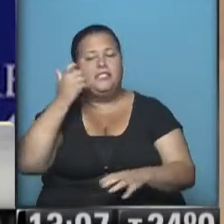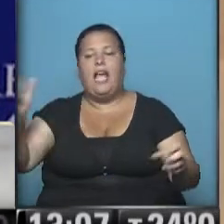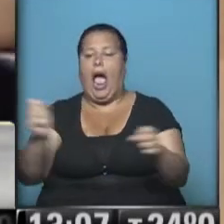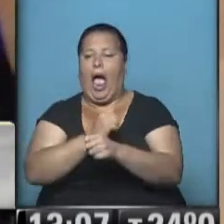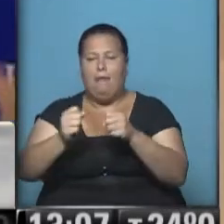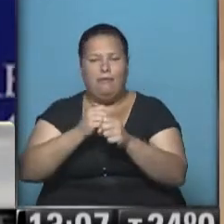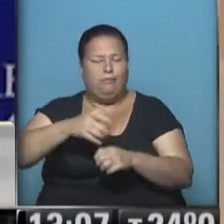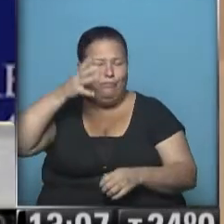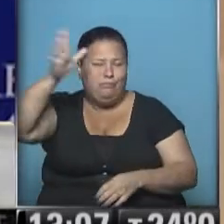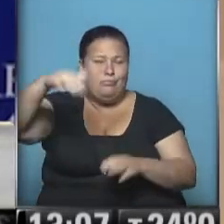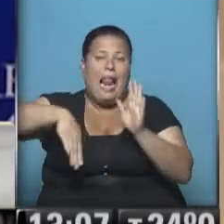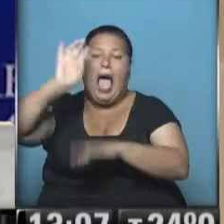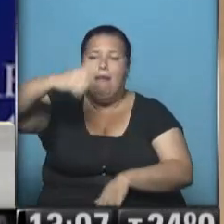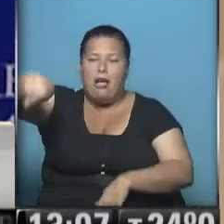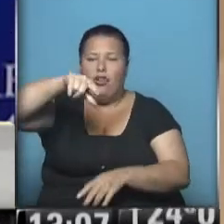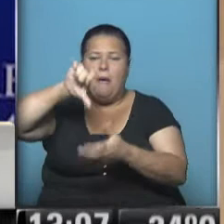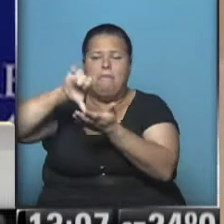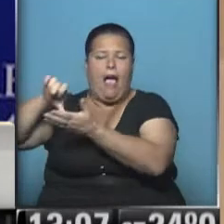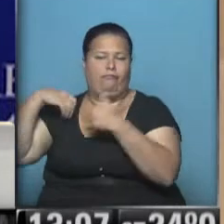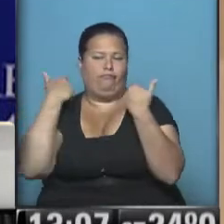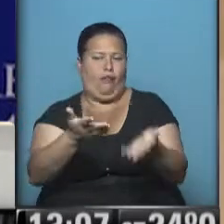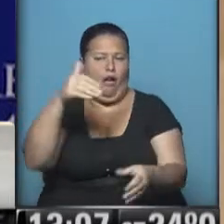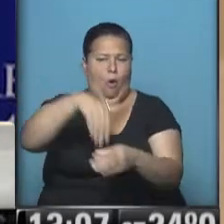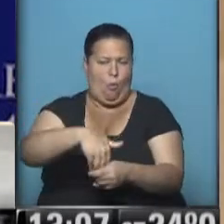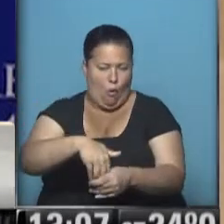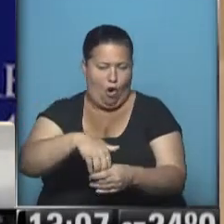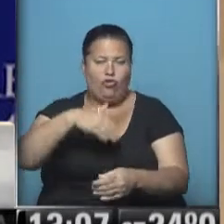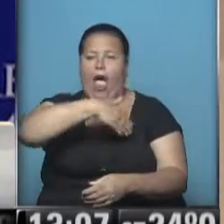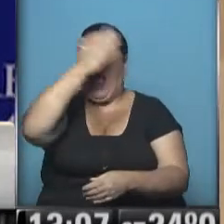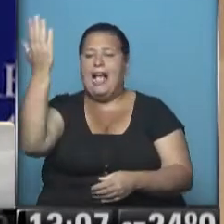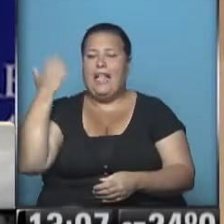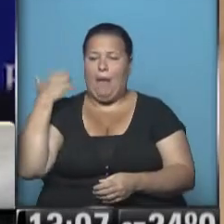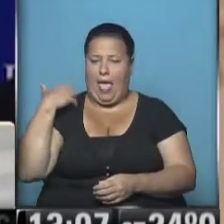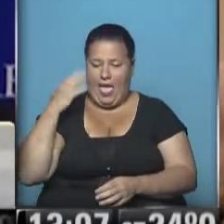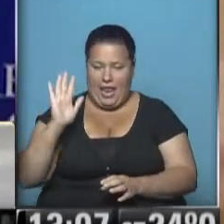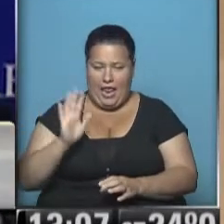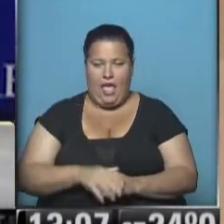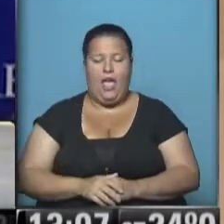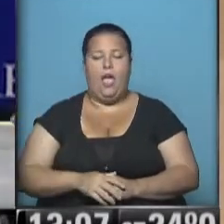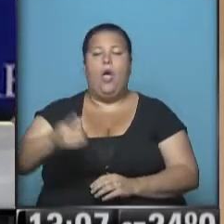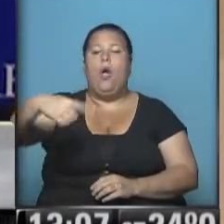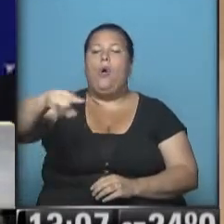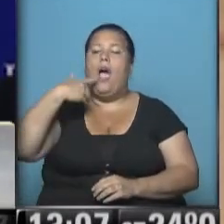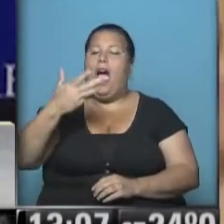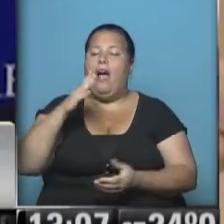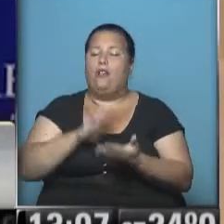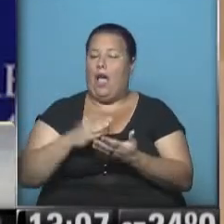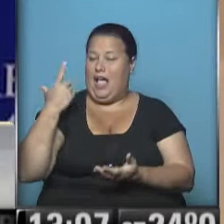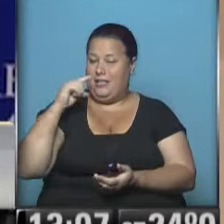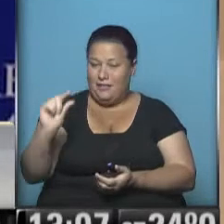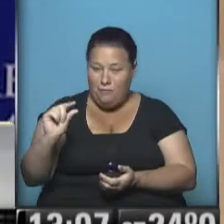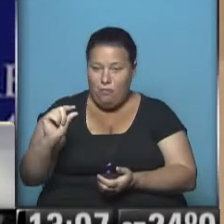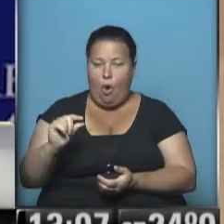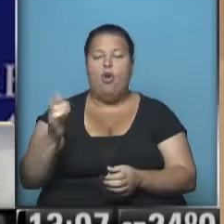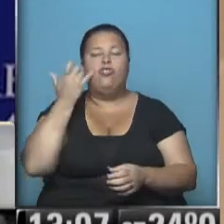por una abrumadora mayoría de países en la Asamblea General. Lo que usted se refiere, hace pocos días